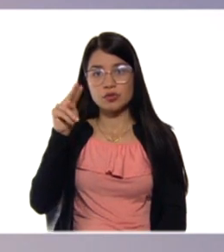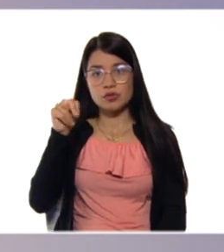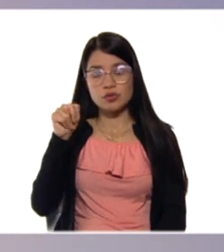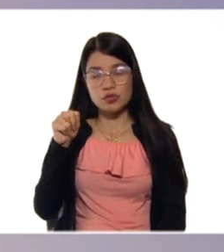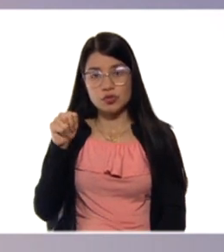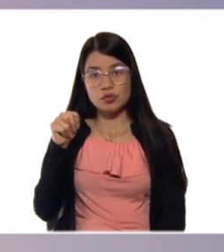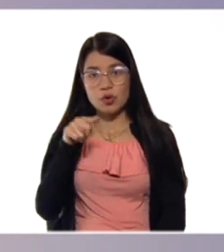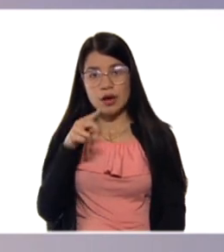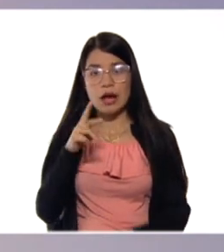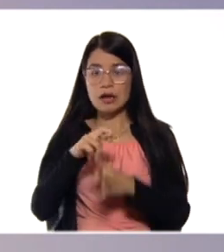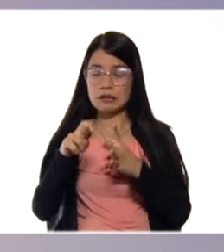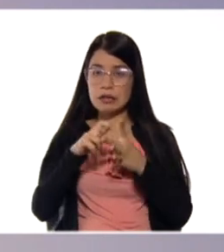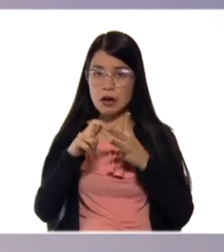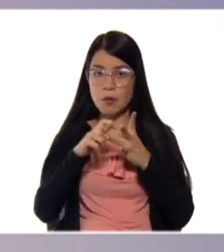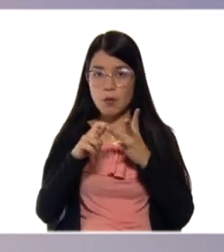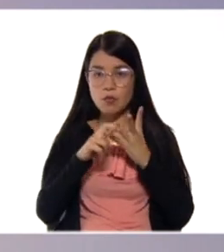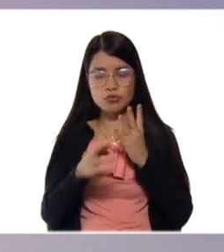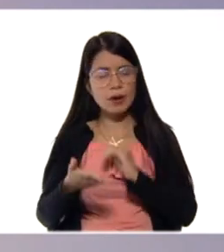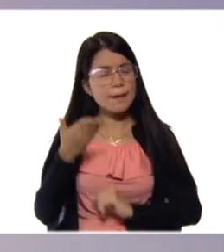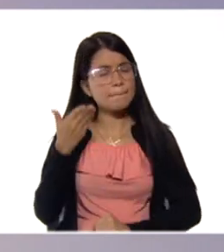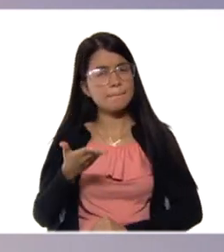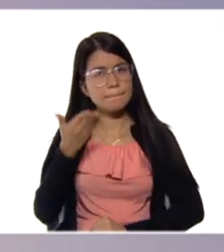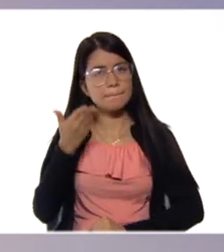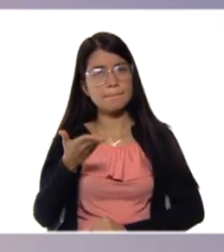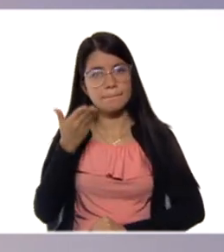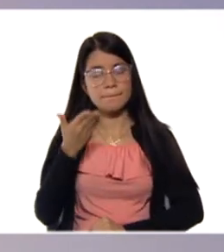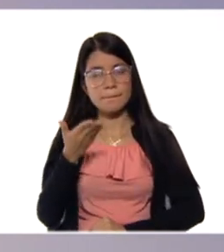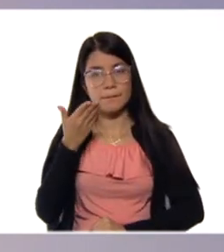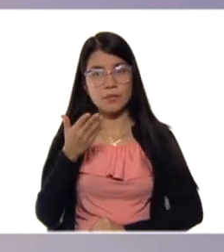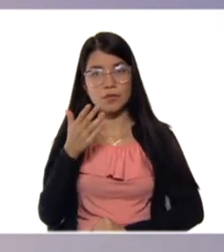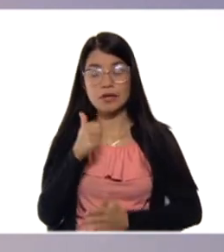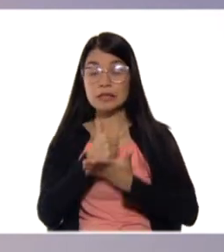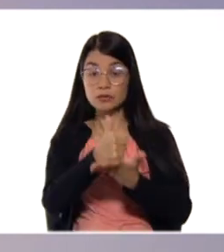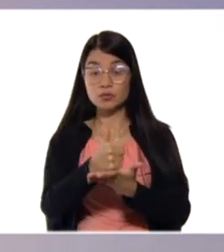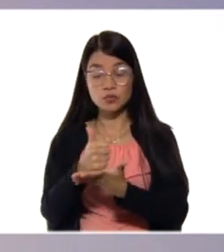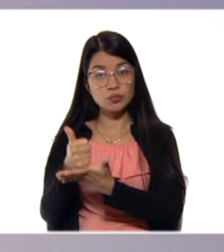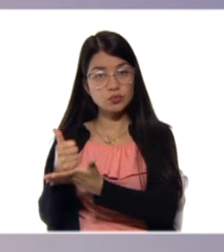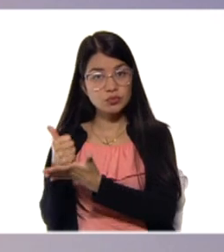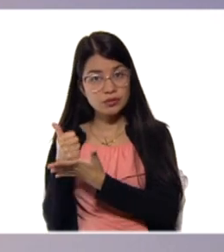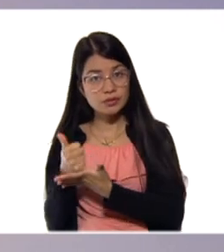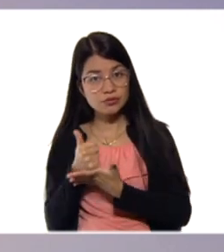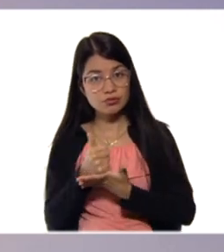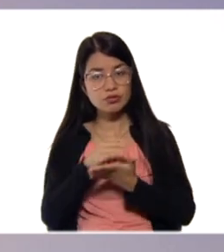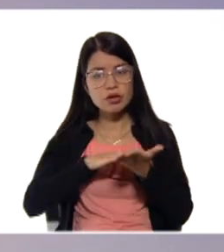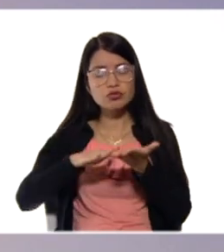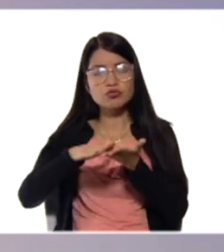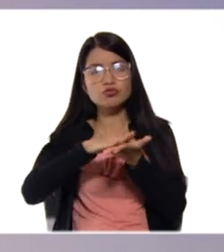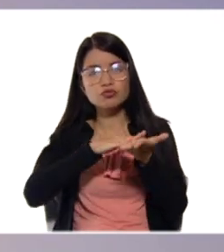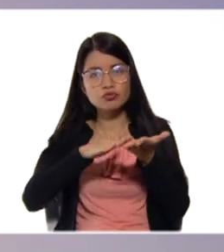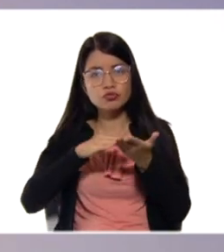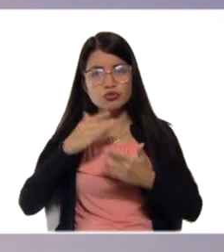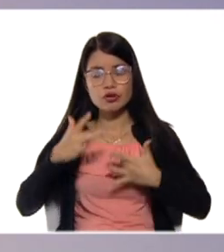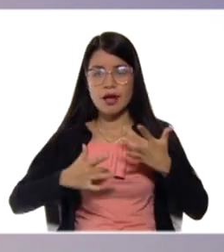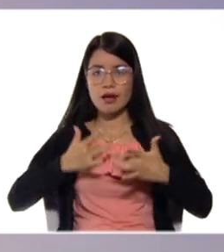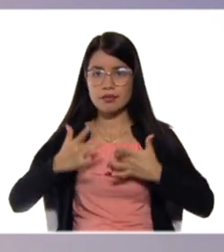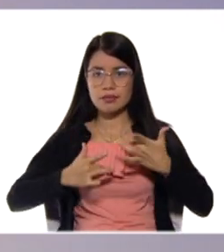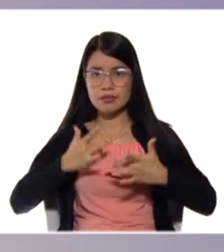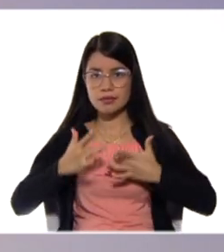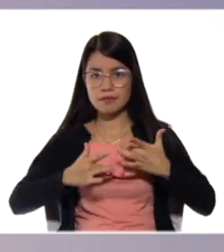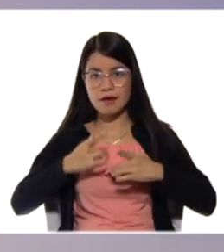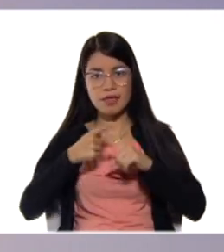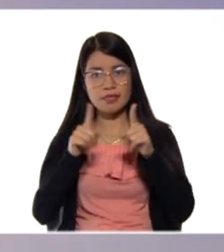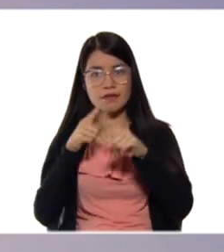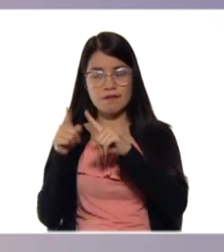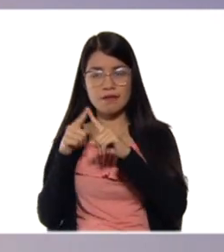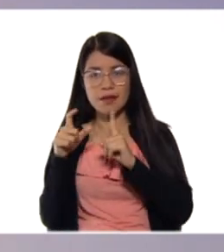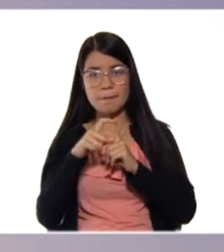nosotros unos recursos importantísimos que nos ayudarán a resolver esas actividades de los diferentes referentes